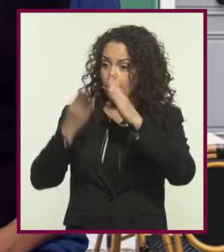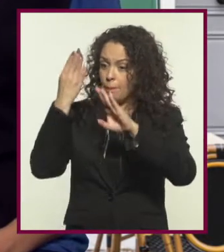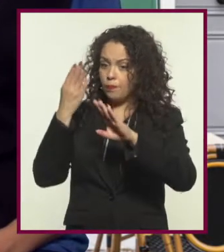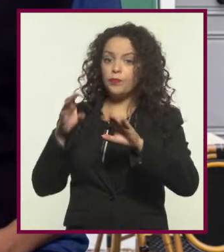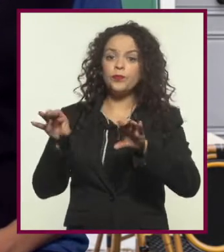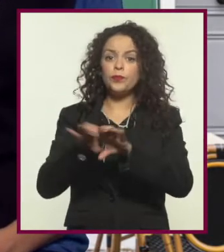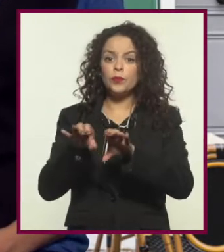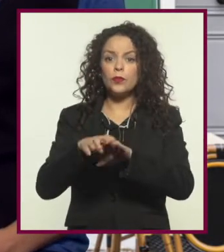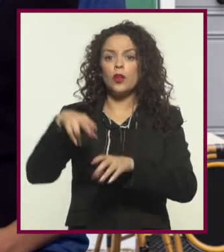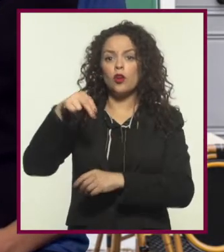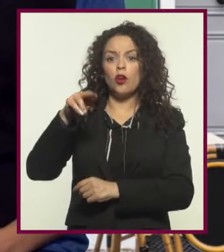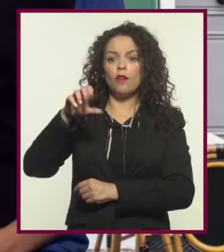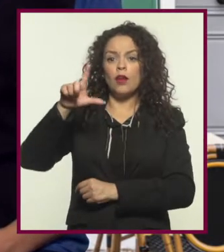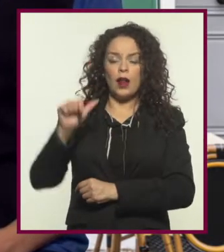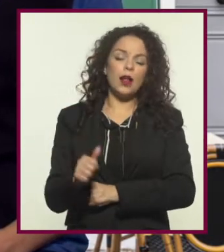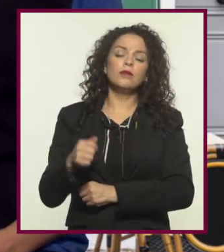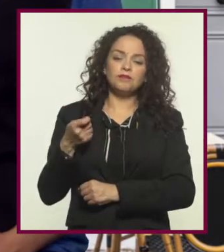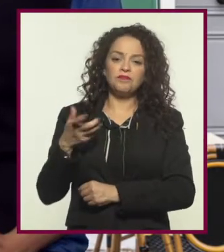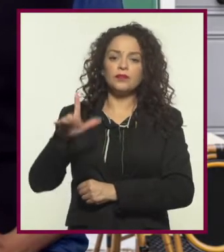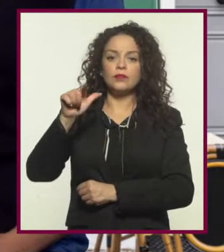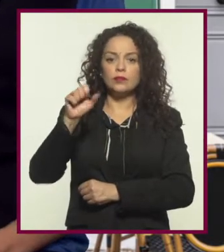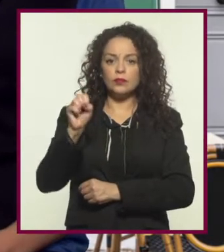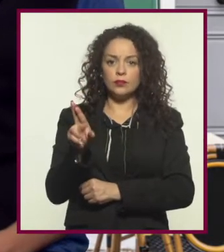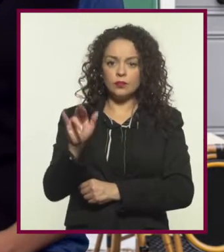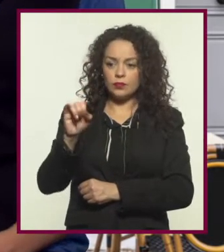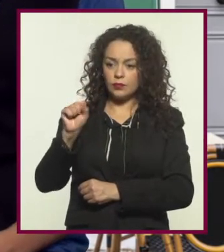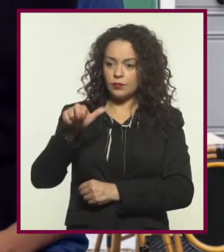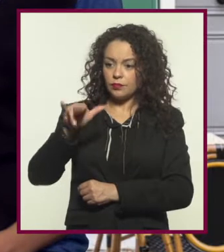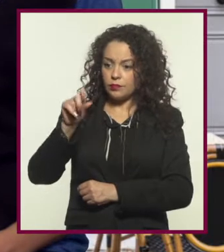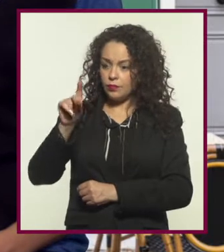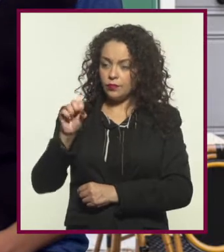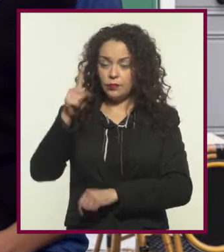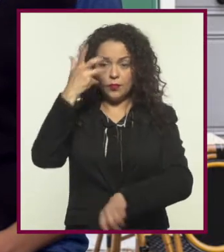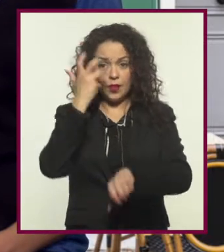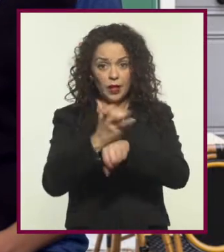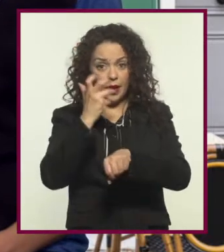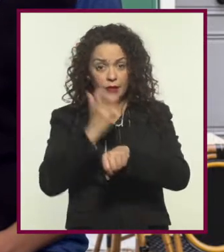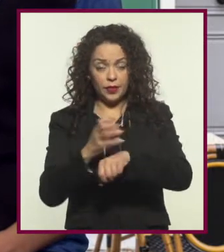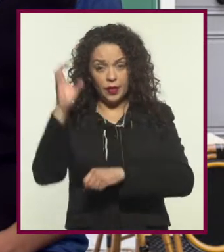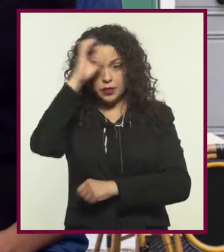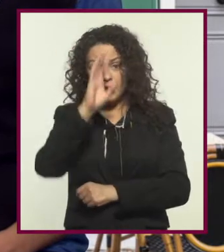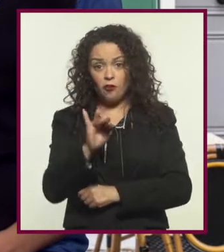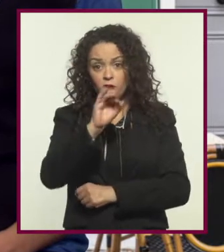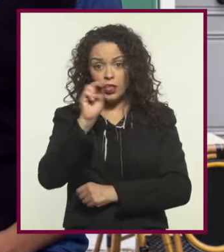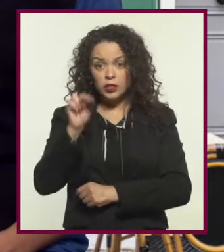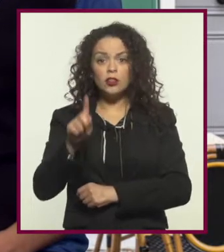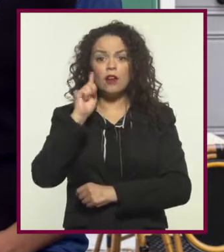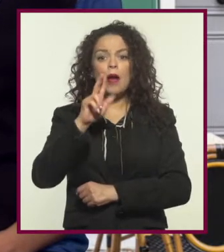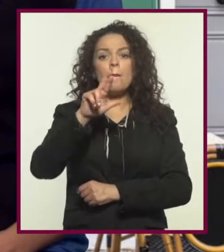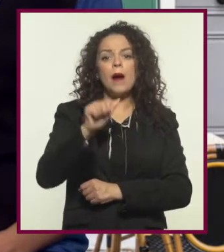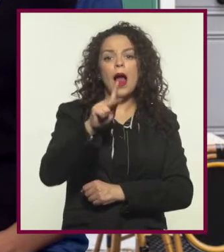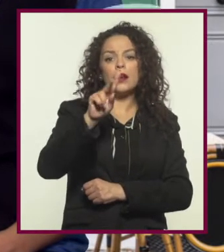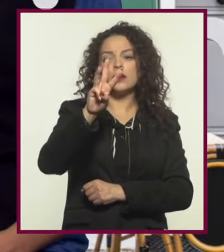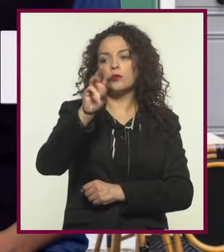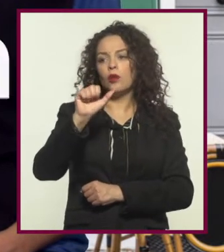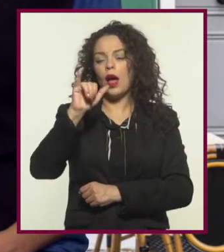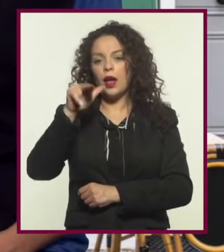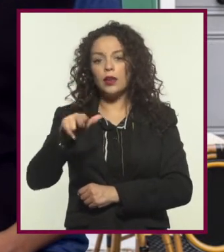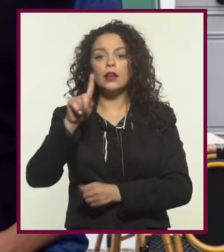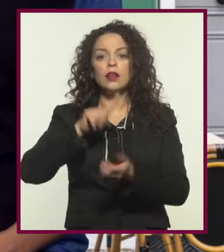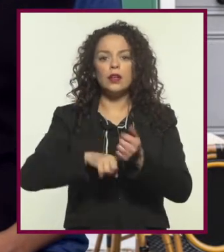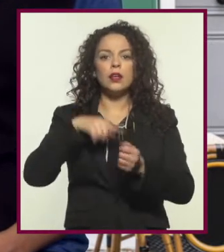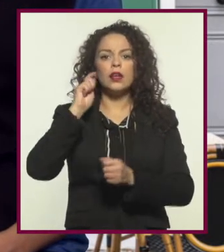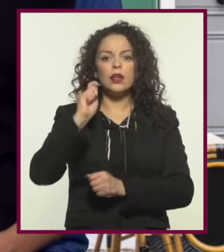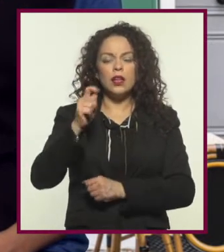con novelas como El Kraken Acecha y Las Crisálidas. En Estados Unidos, la ciencia ficción se puede encontrar desde Mark Twain